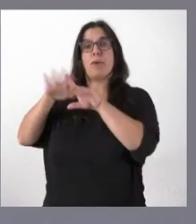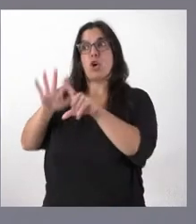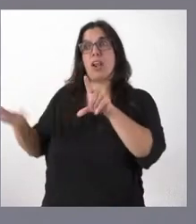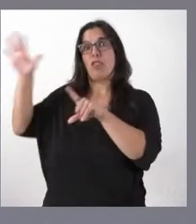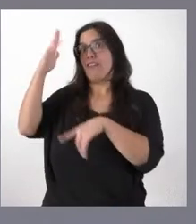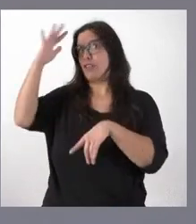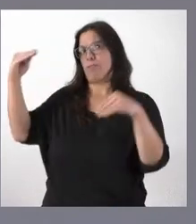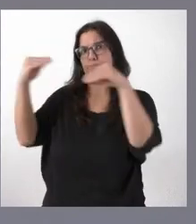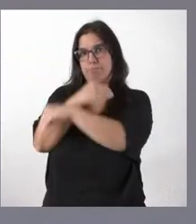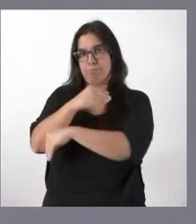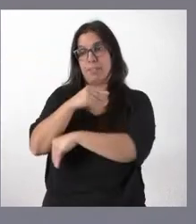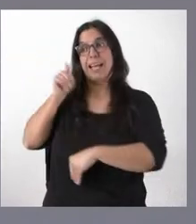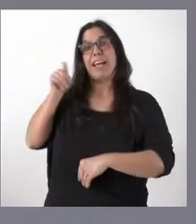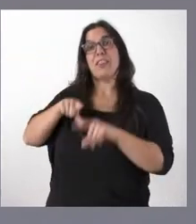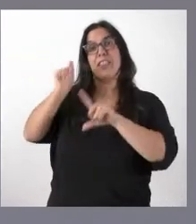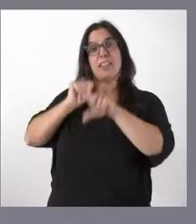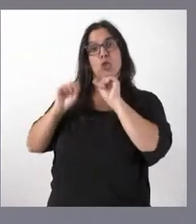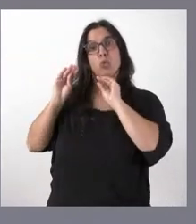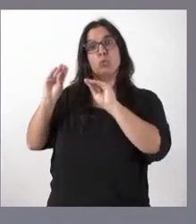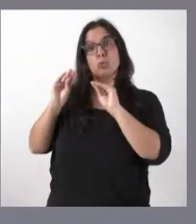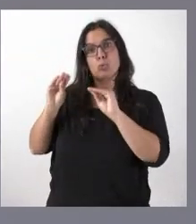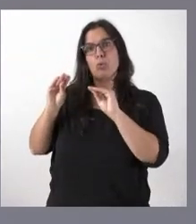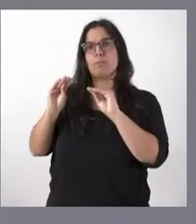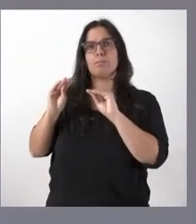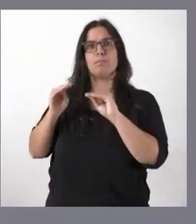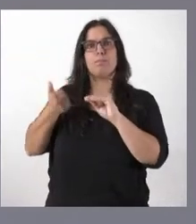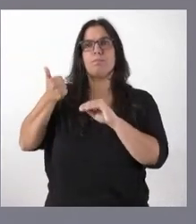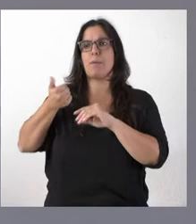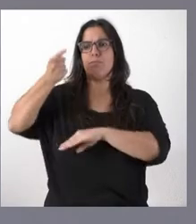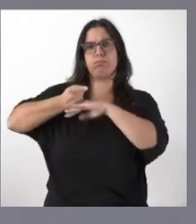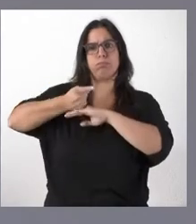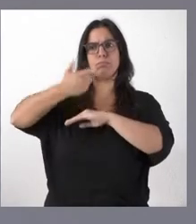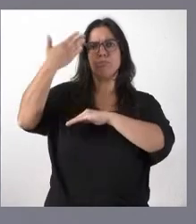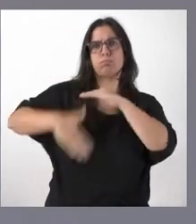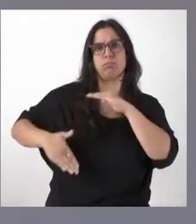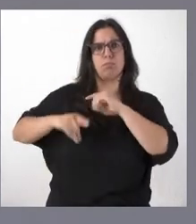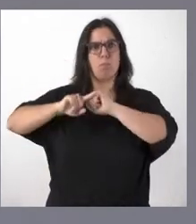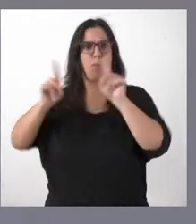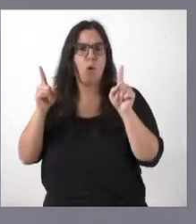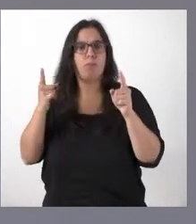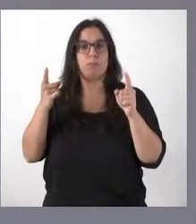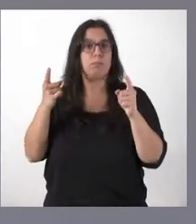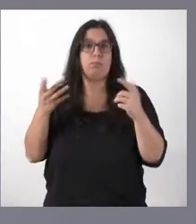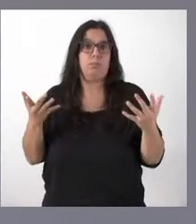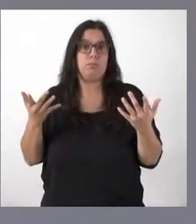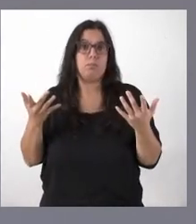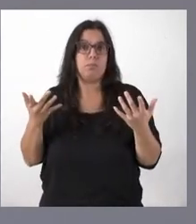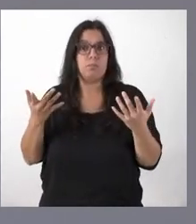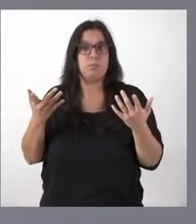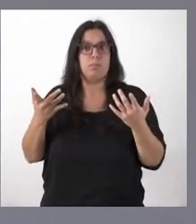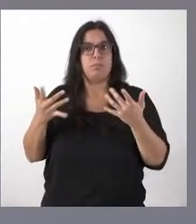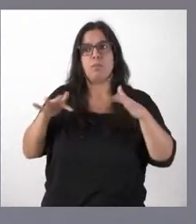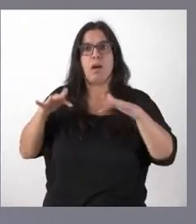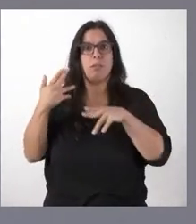ustedes que las decisiones que se van tomando son decisiones de restricción, de obligación, de limitación, de prohibición de actividades